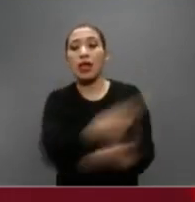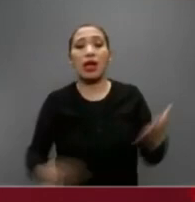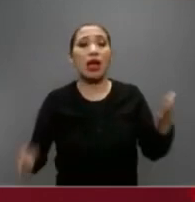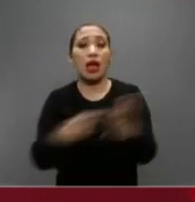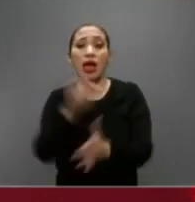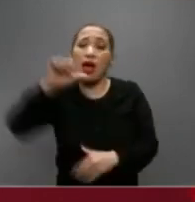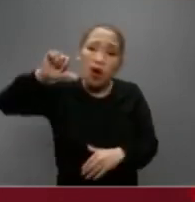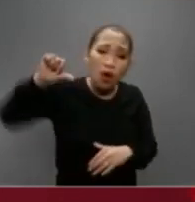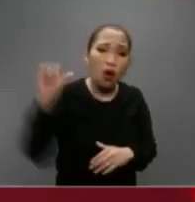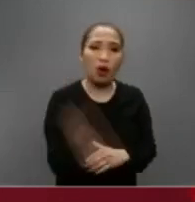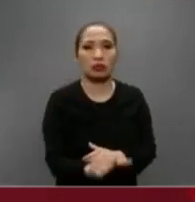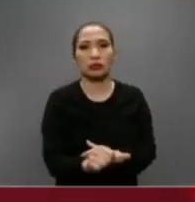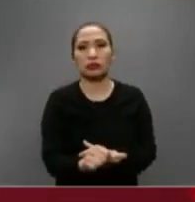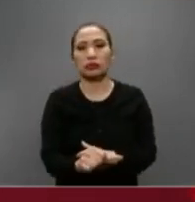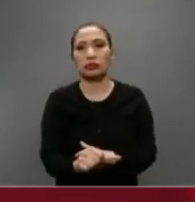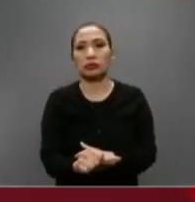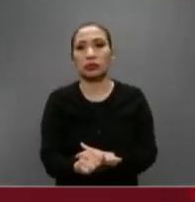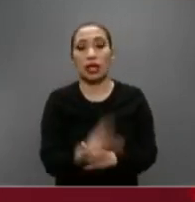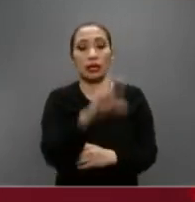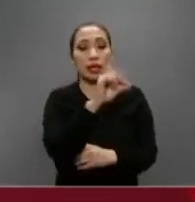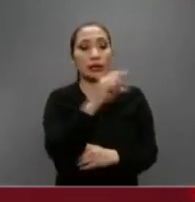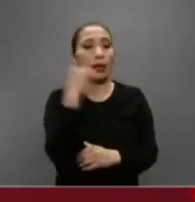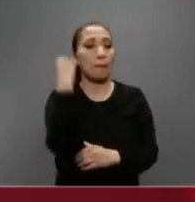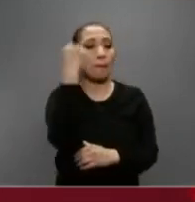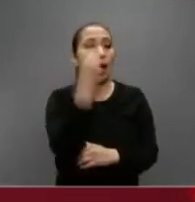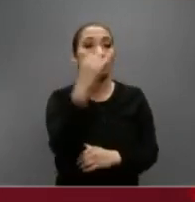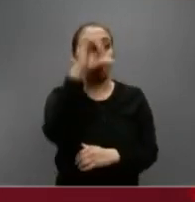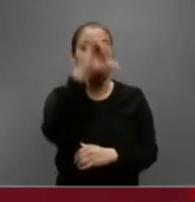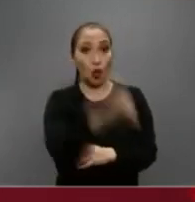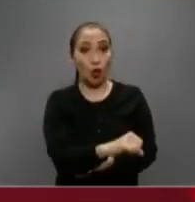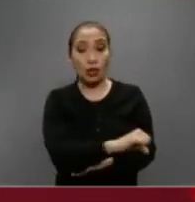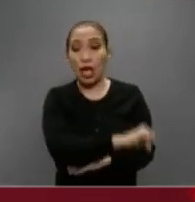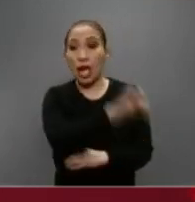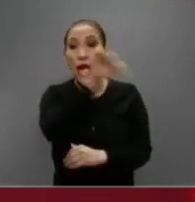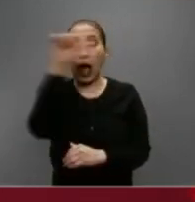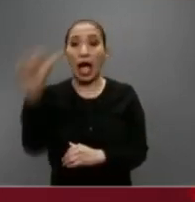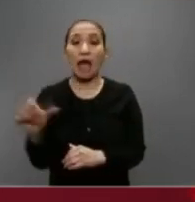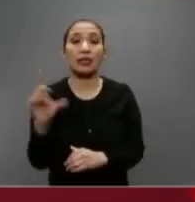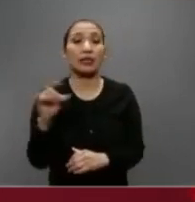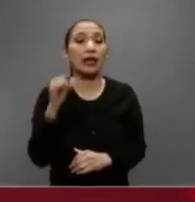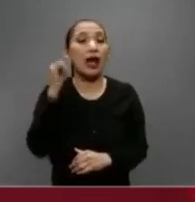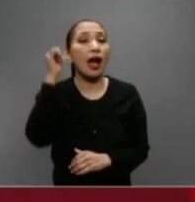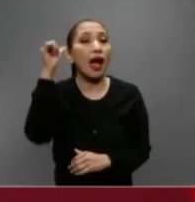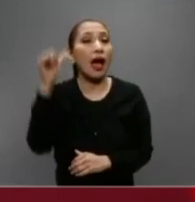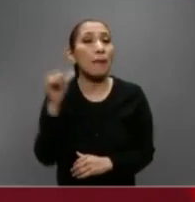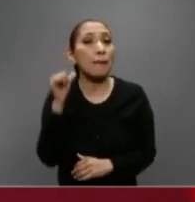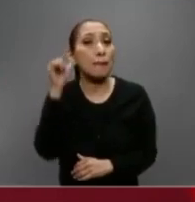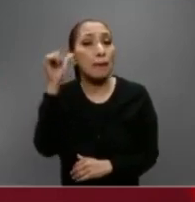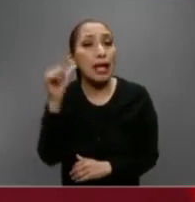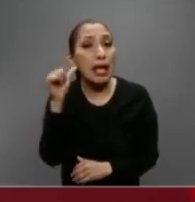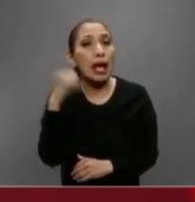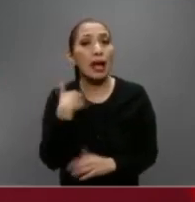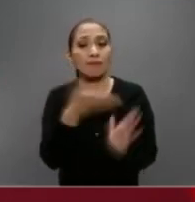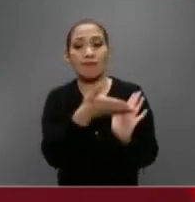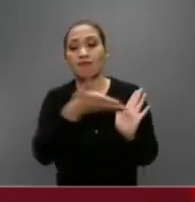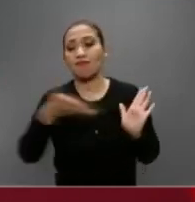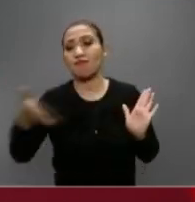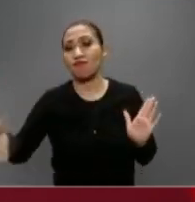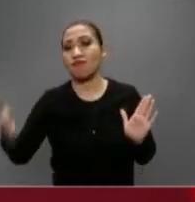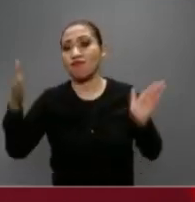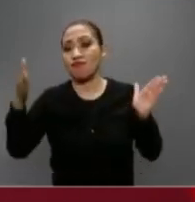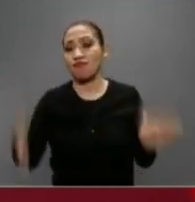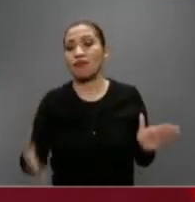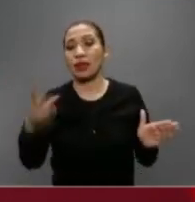suspensión inmediata desde el 30 de marzo, hoy, y hasta el 30 de abril, se extiende el periodo,